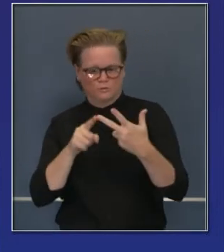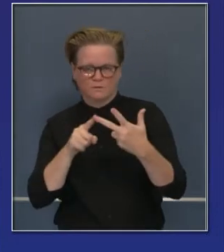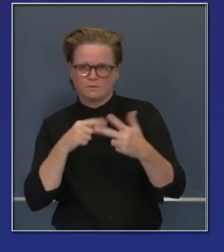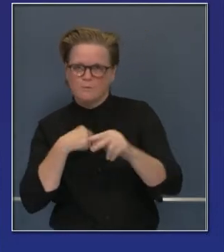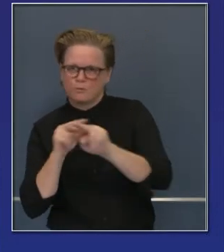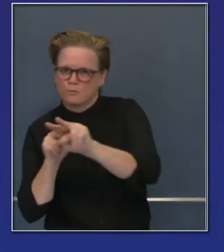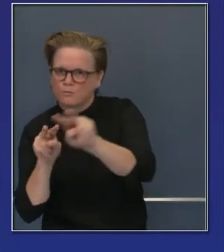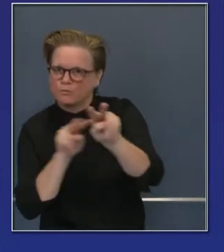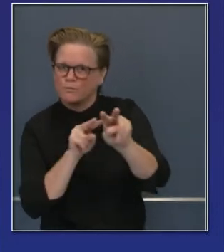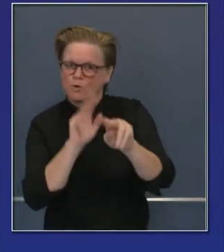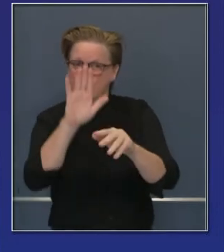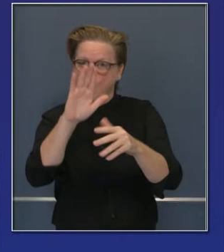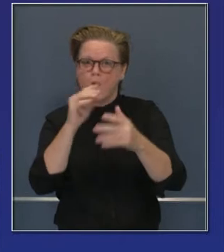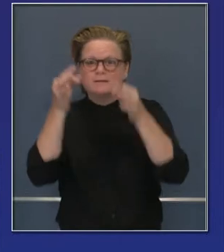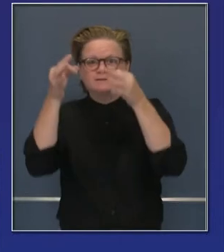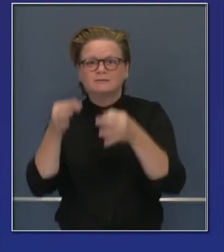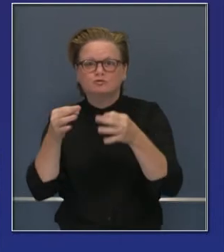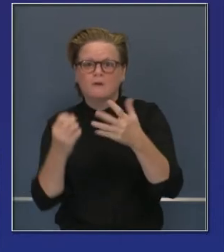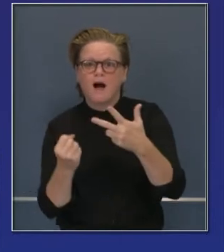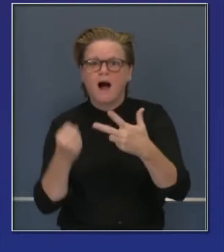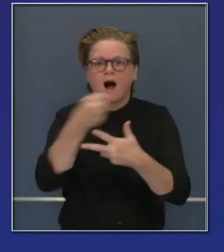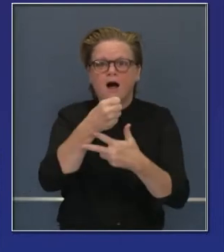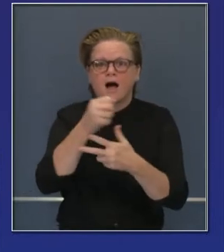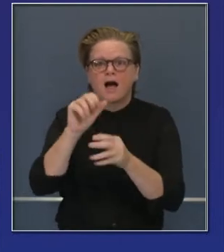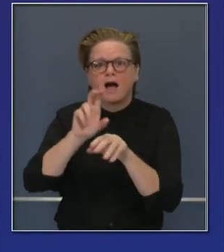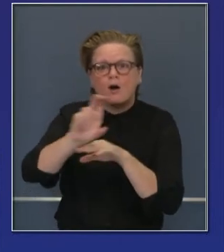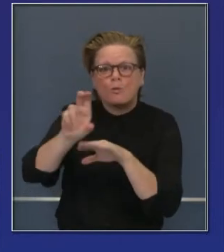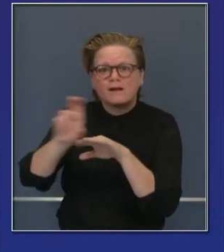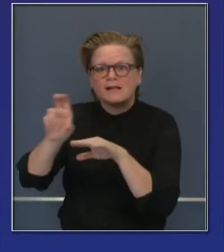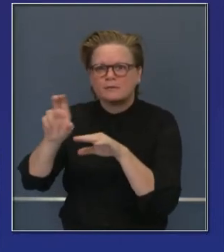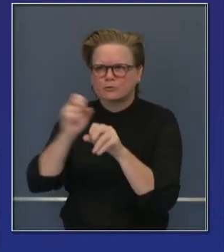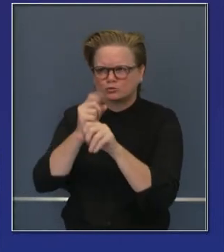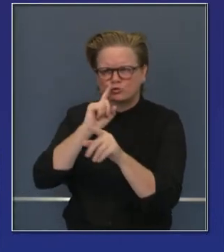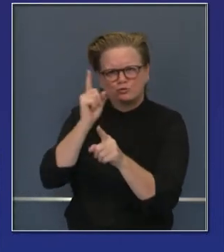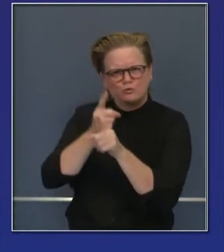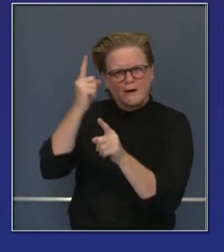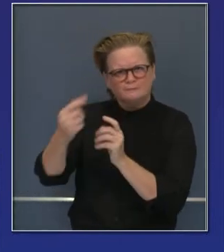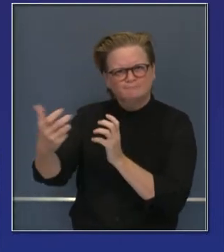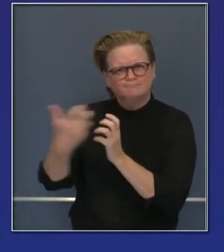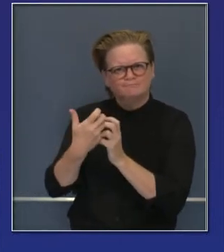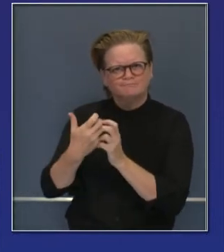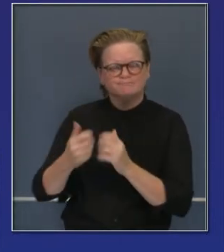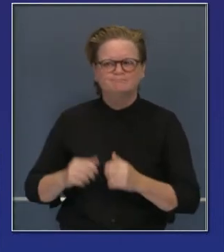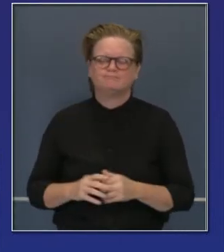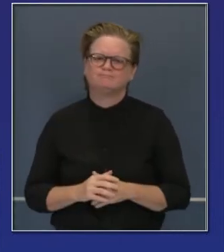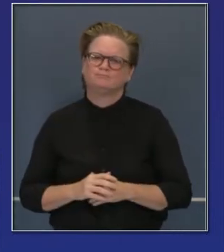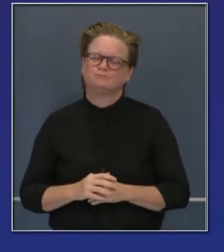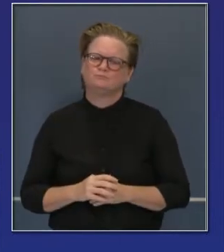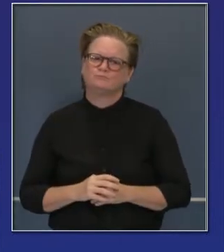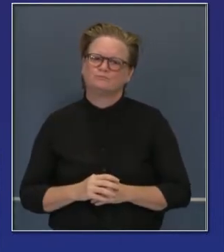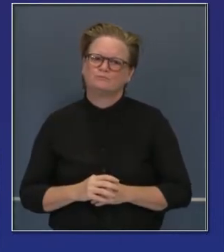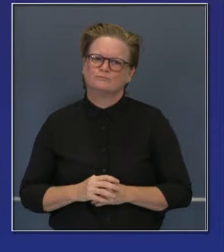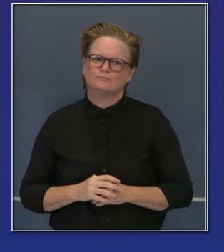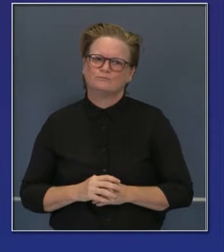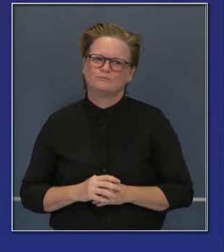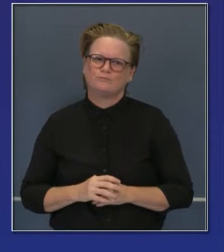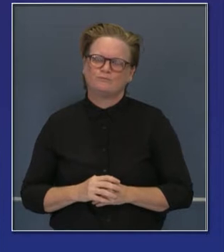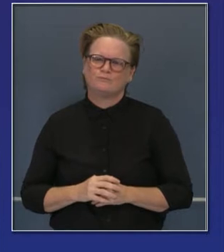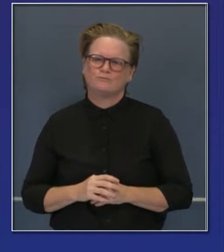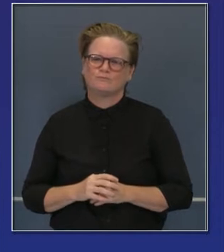Y ahora les voy a explicar un poco el trabajo que se ha hecho entre estos tres comités. Y luego el doctor Gally contestará las preguntas que pueda tener ustedes.